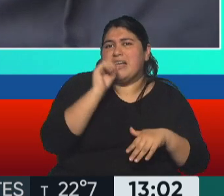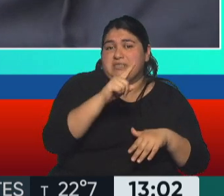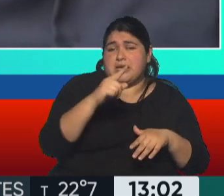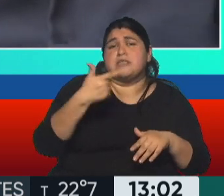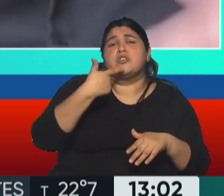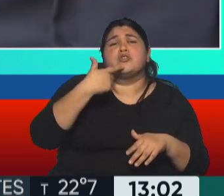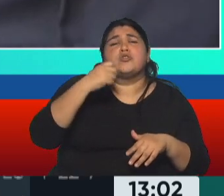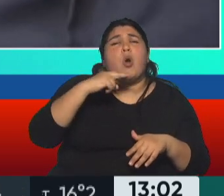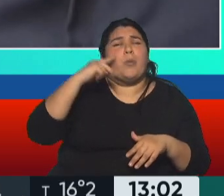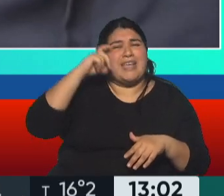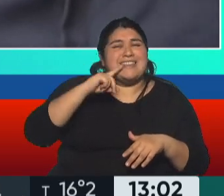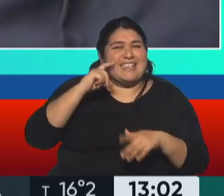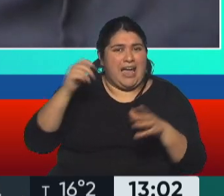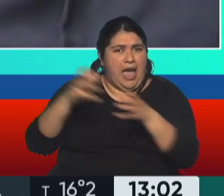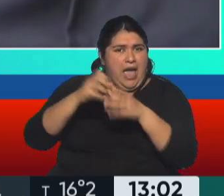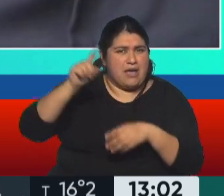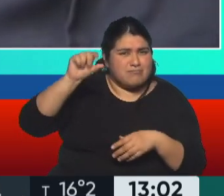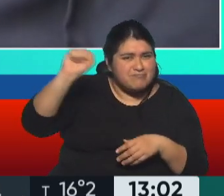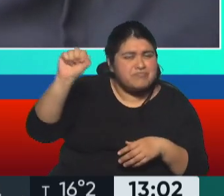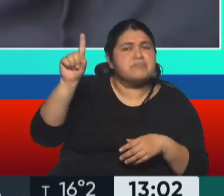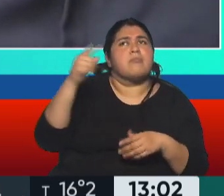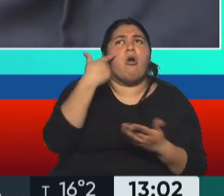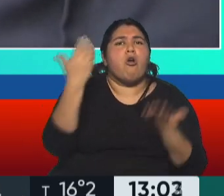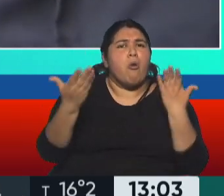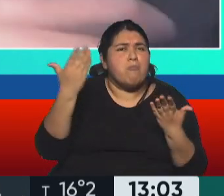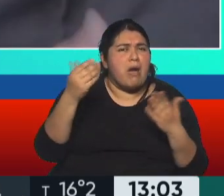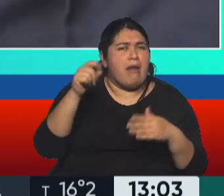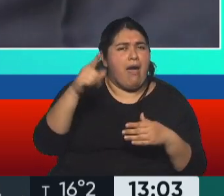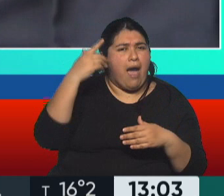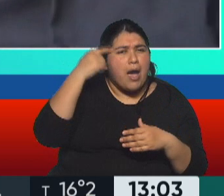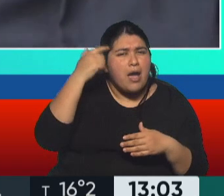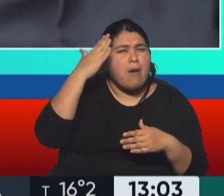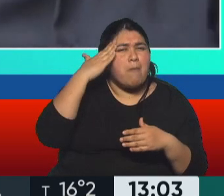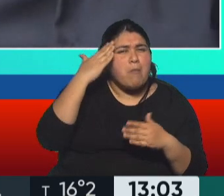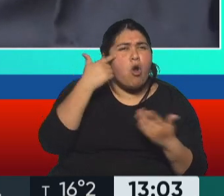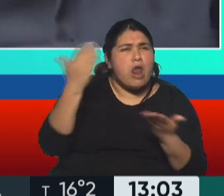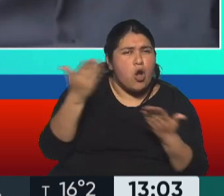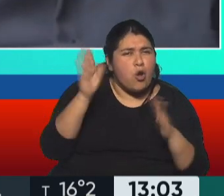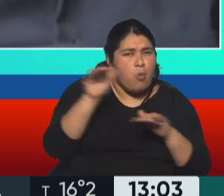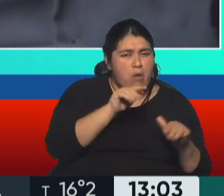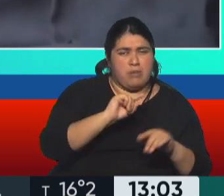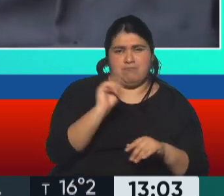Soviética, que no se podía comparar en términos morales con los Estados Unidos y el oeste,